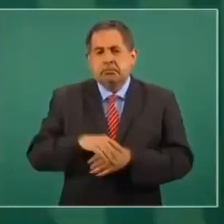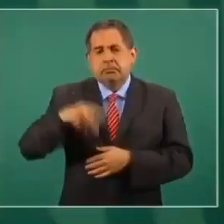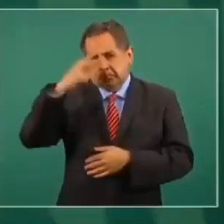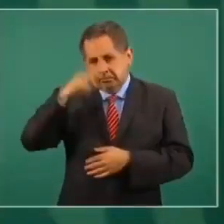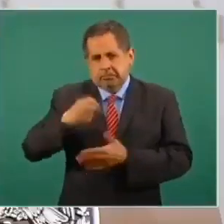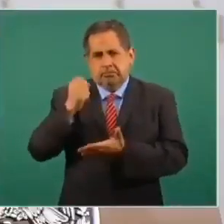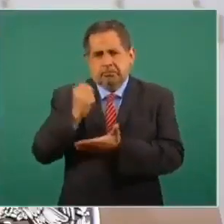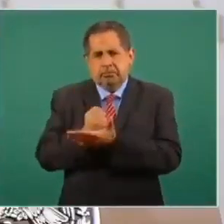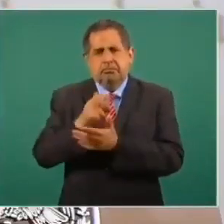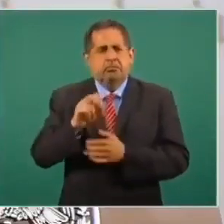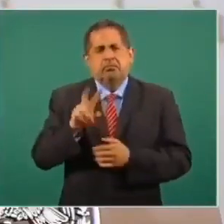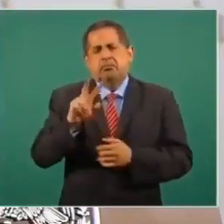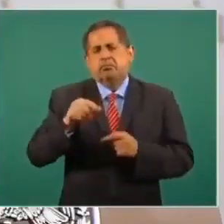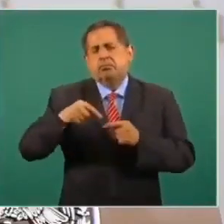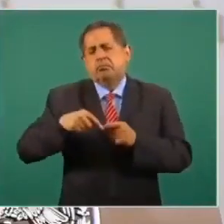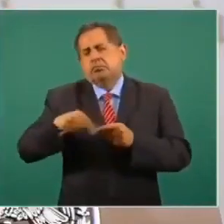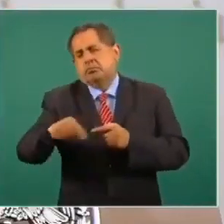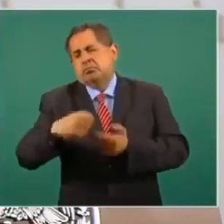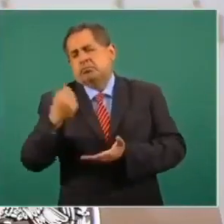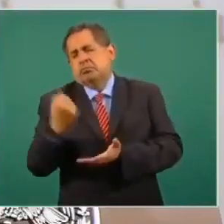en México o están por autorizarse.